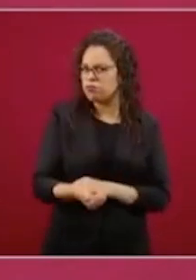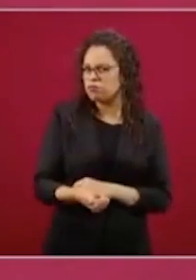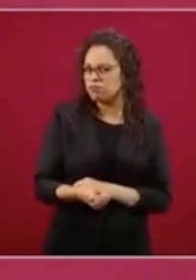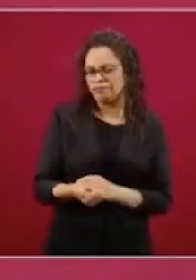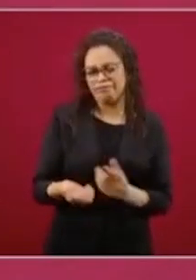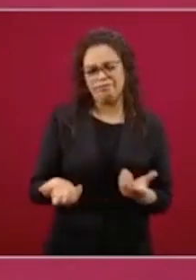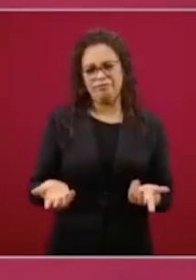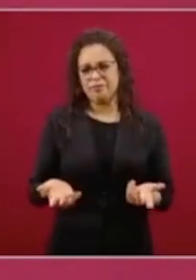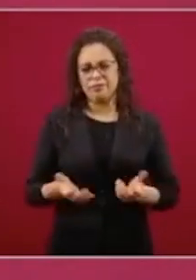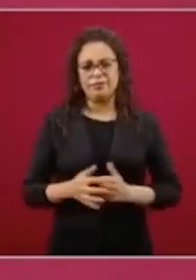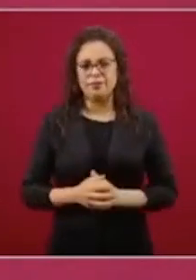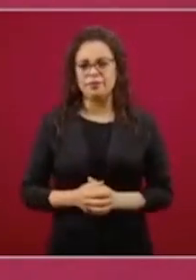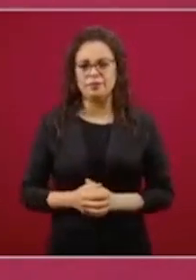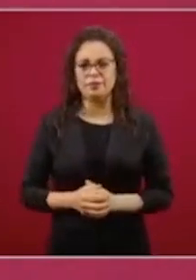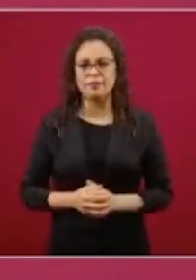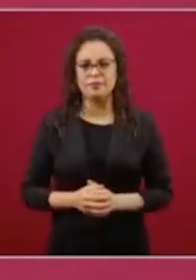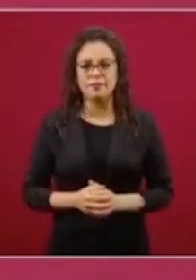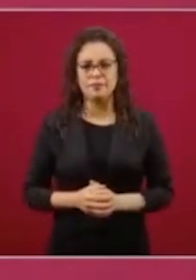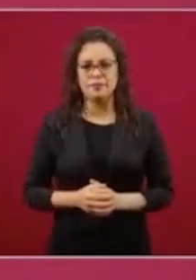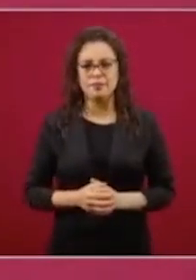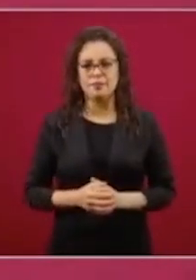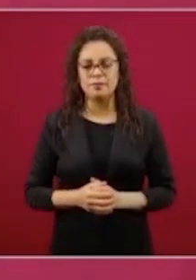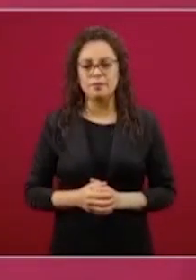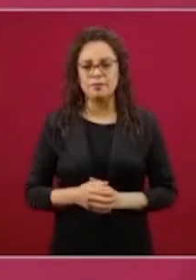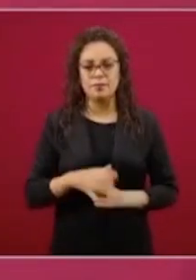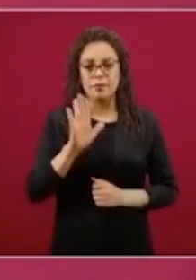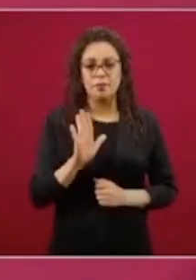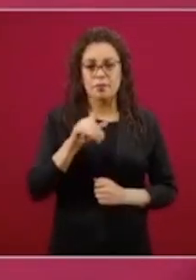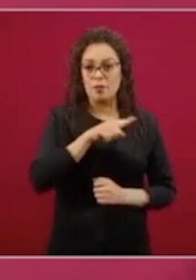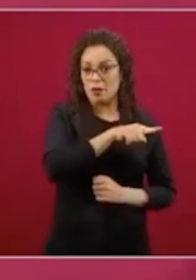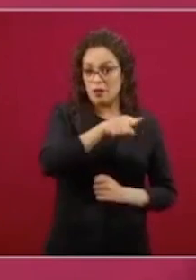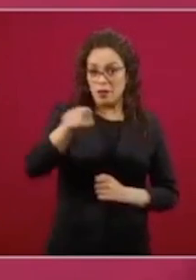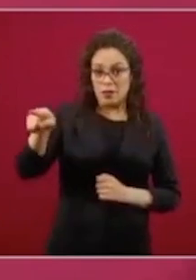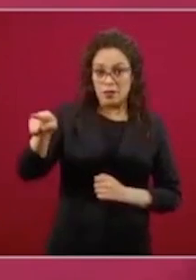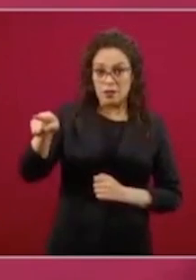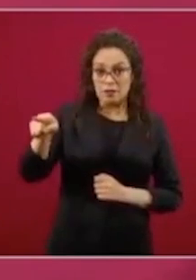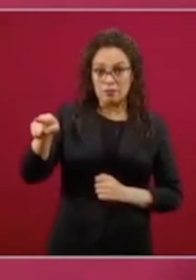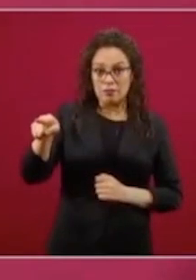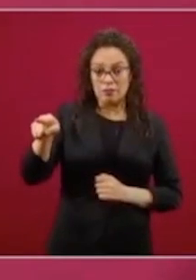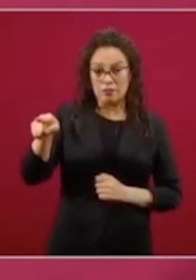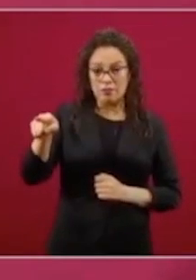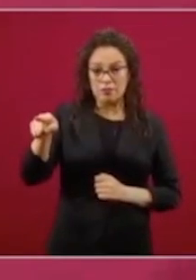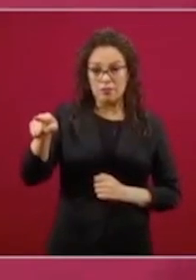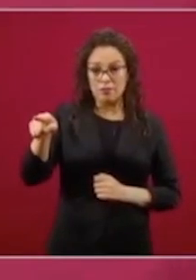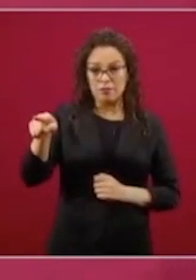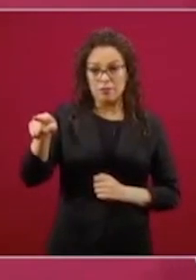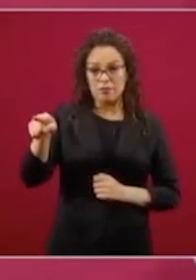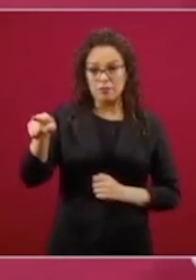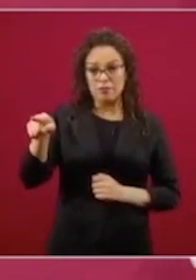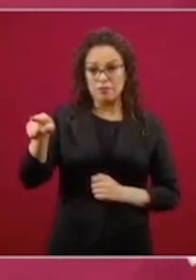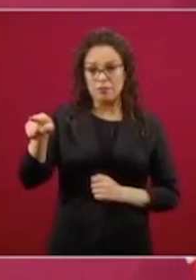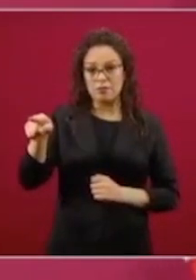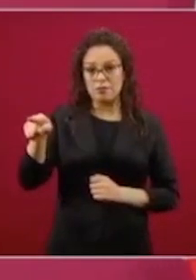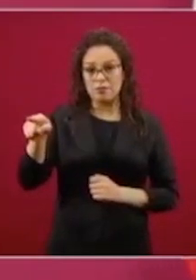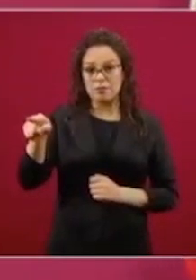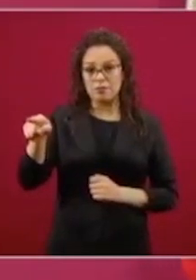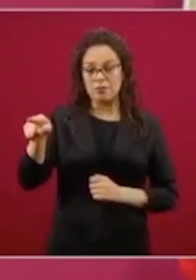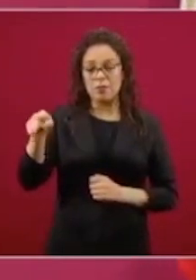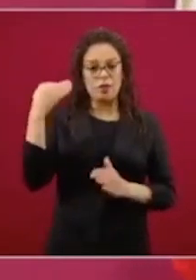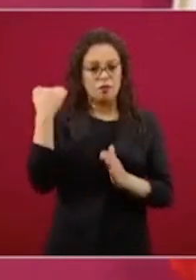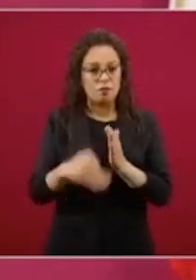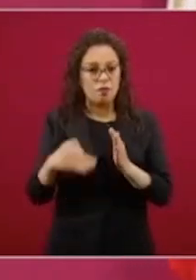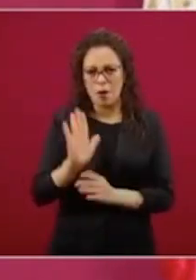como si no estuviesen demostrando que están participando